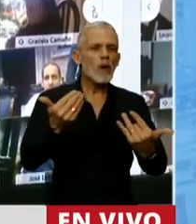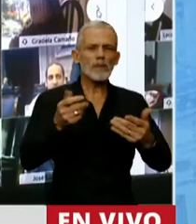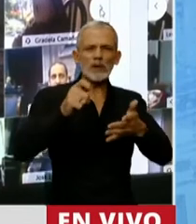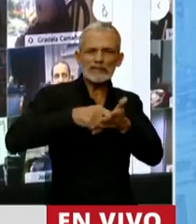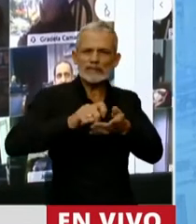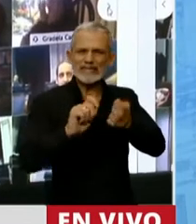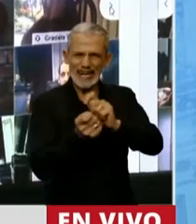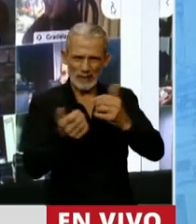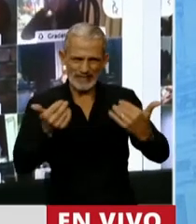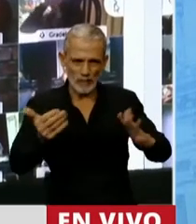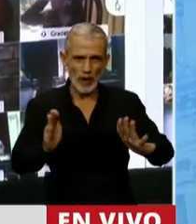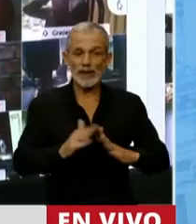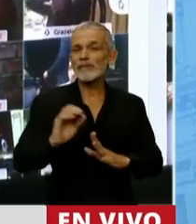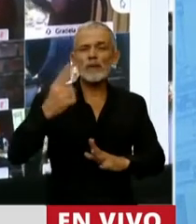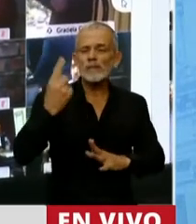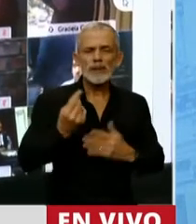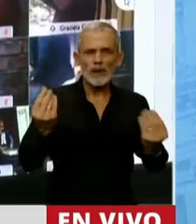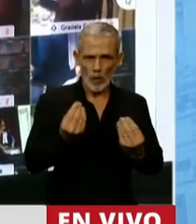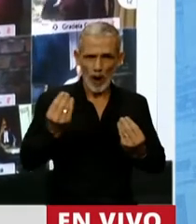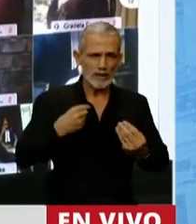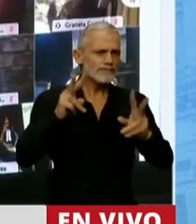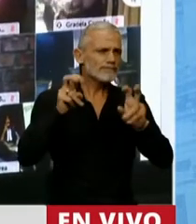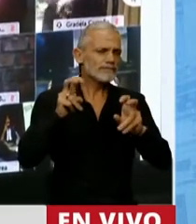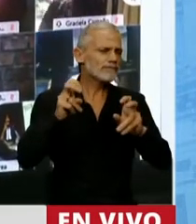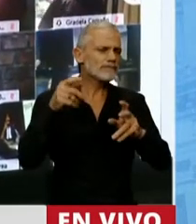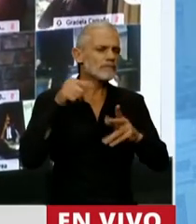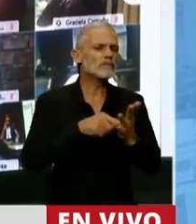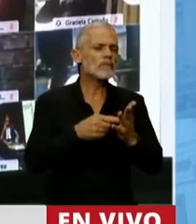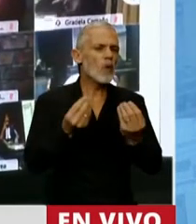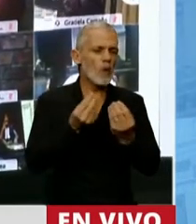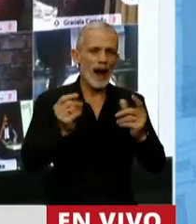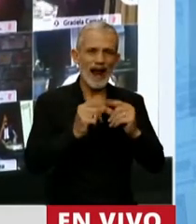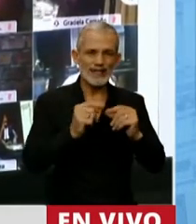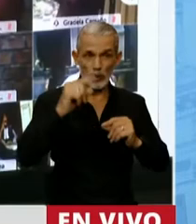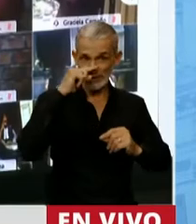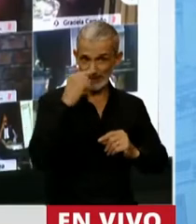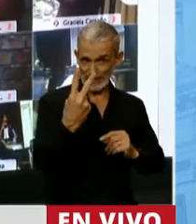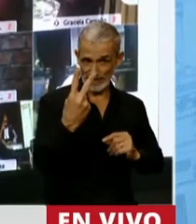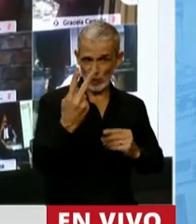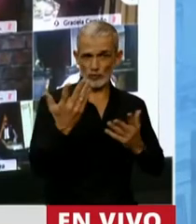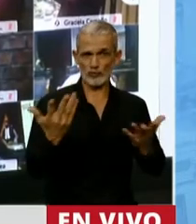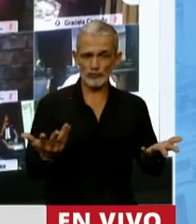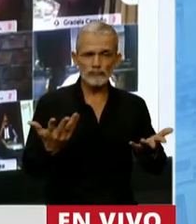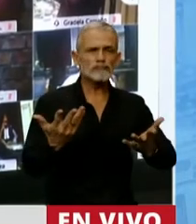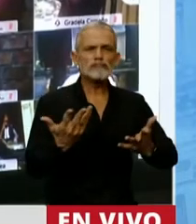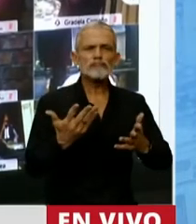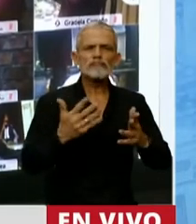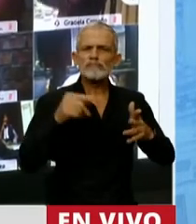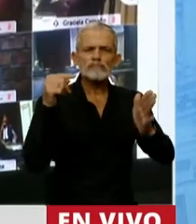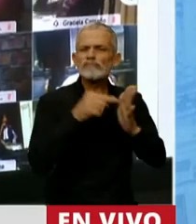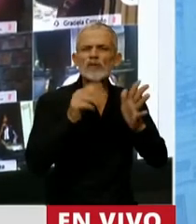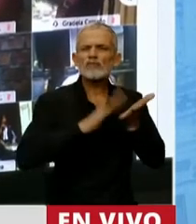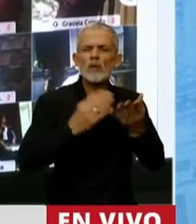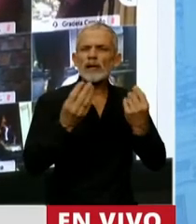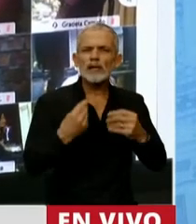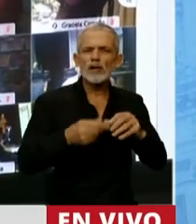corregir. Y en primera instancia me quería referir puntualmente al artículo 72 que habla puntualmente del